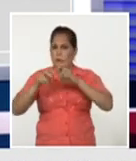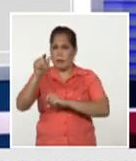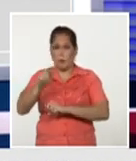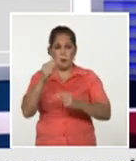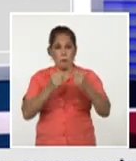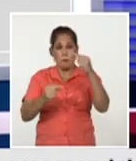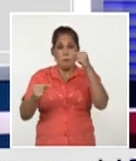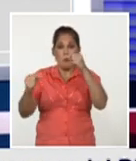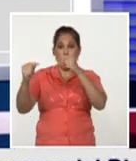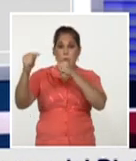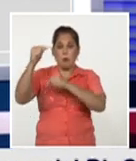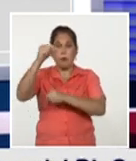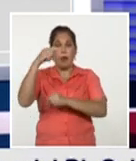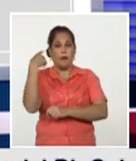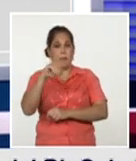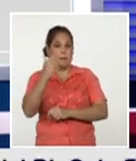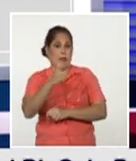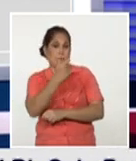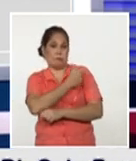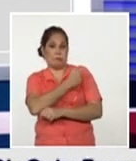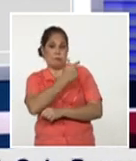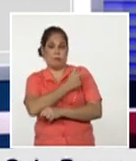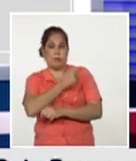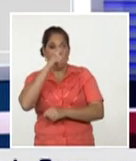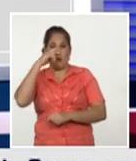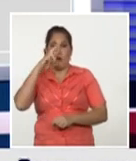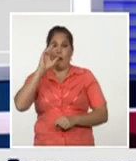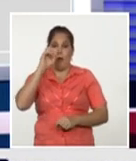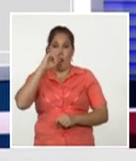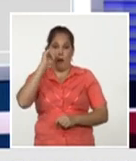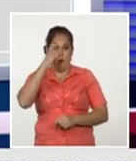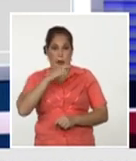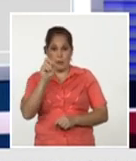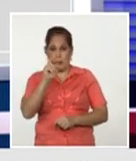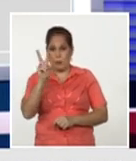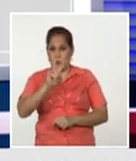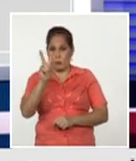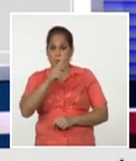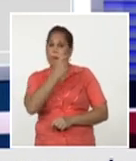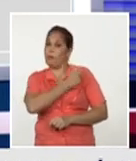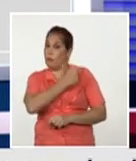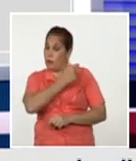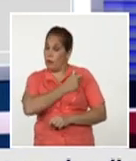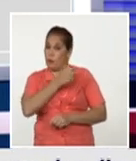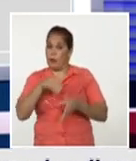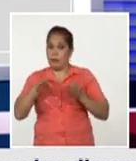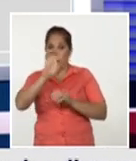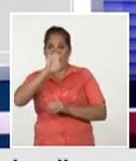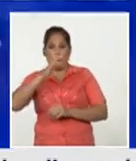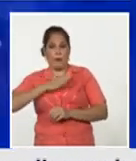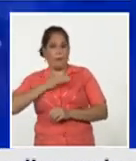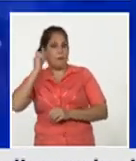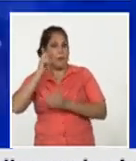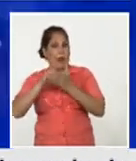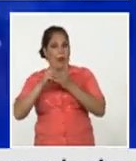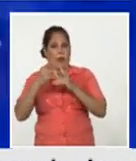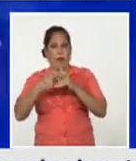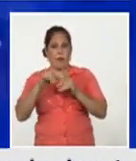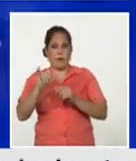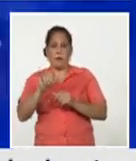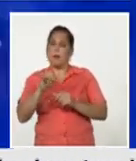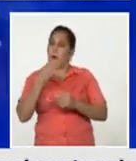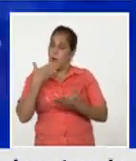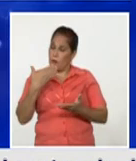de los ensayos clínicos de Soberana 02 este candidato vacunal del Instituto Finlay de vacunas doctora un placer